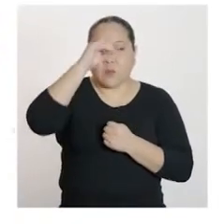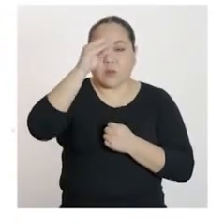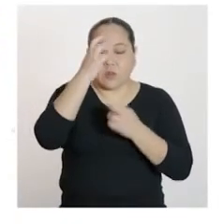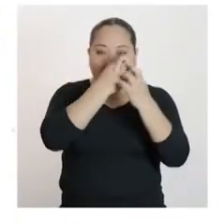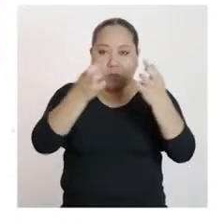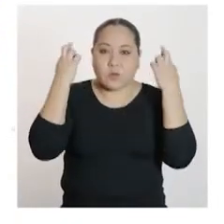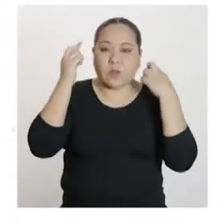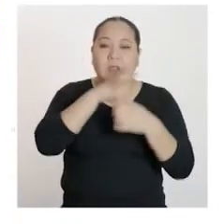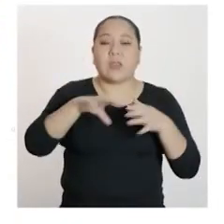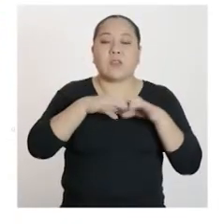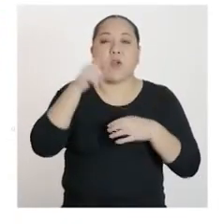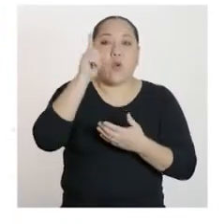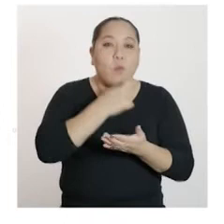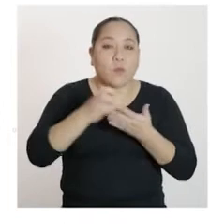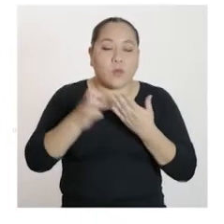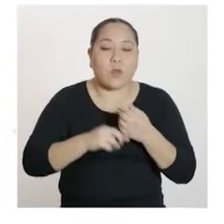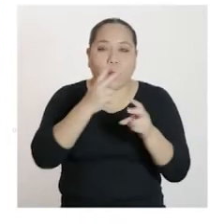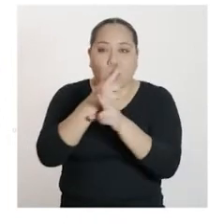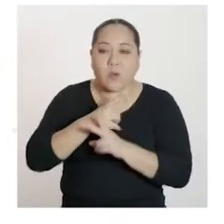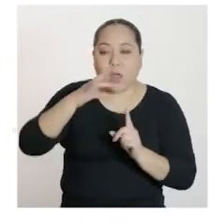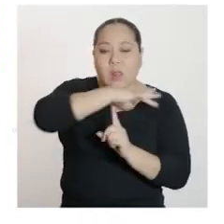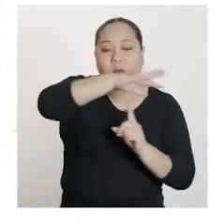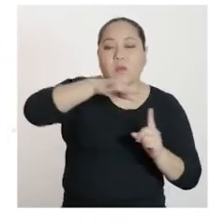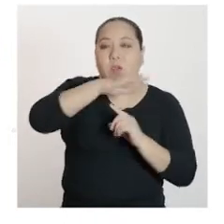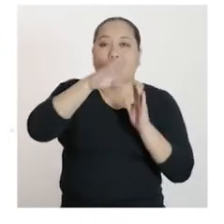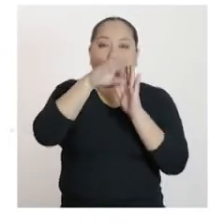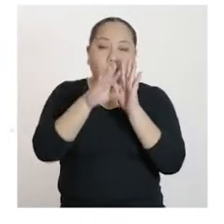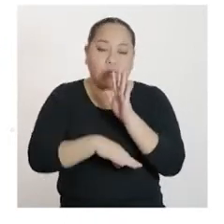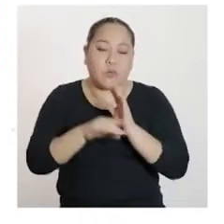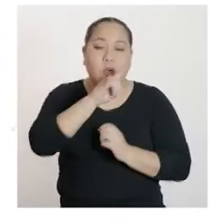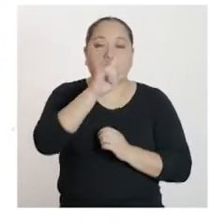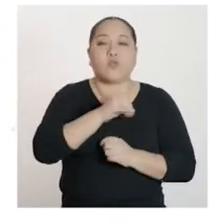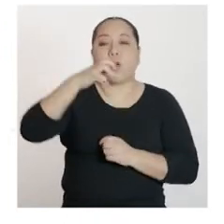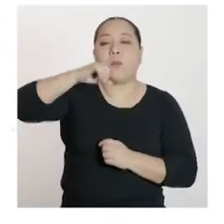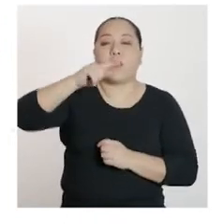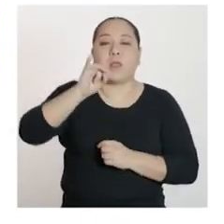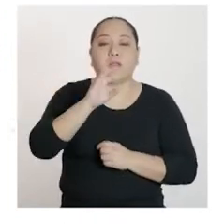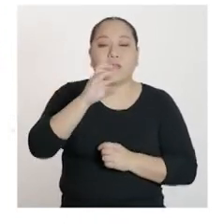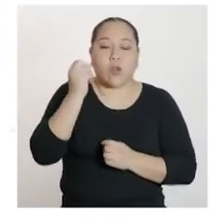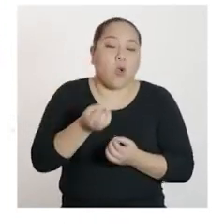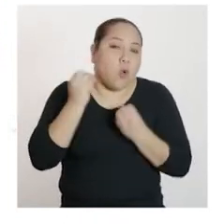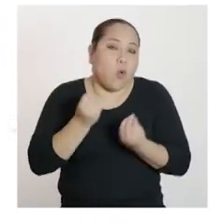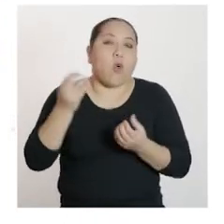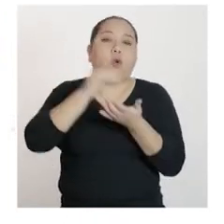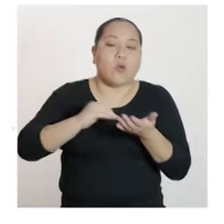promo están realizando un proyecto para cuidar el ambiente con la reducción del consumo de plástico o su reutilización. Con ese fin,